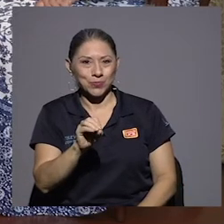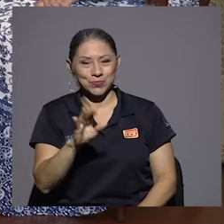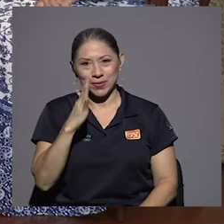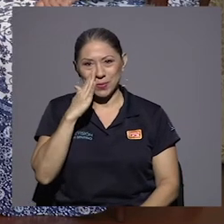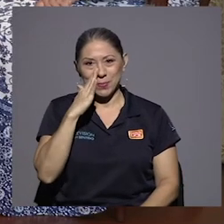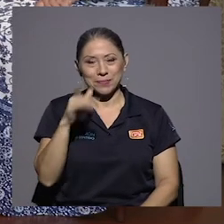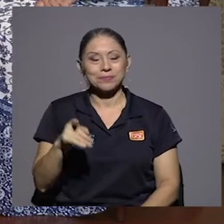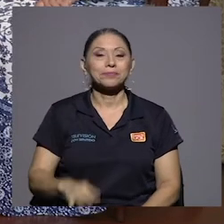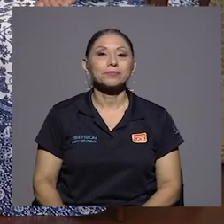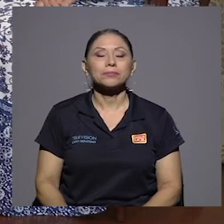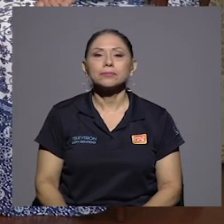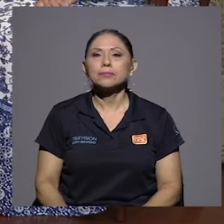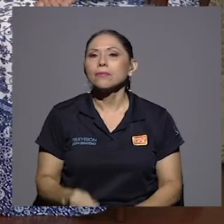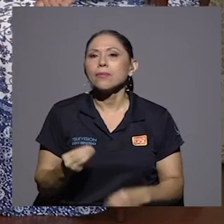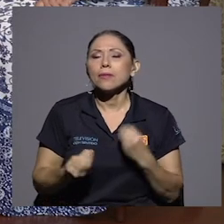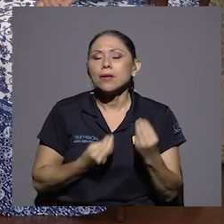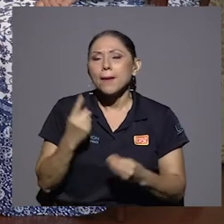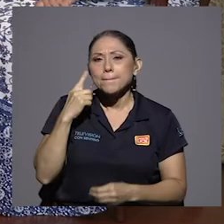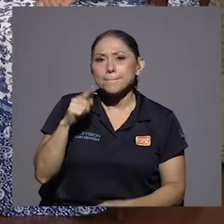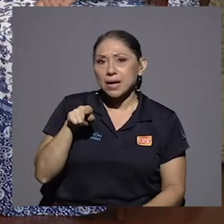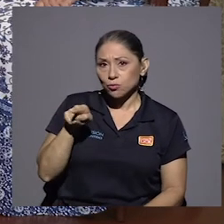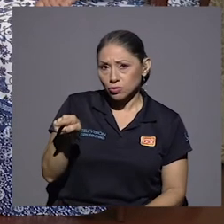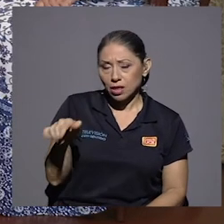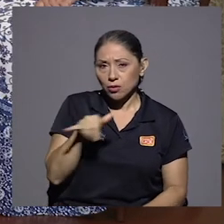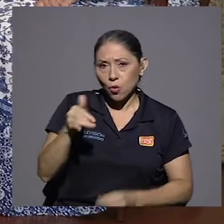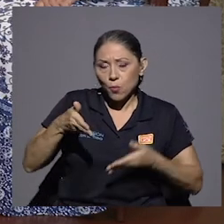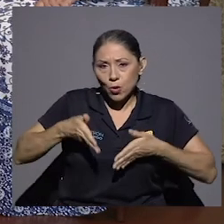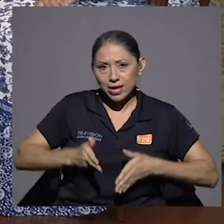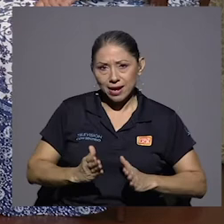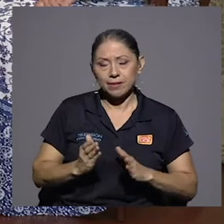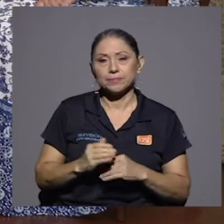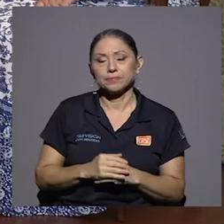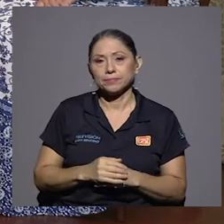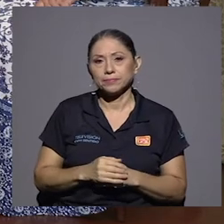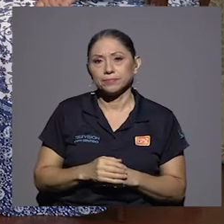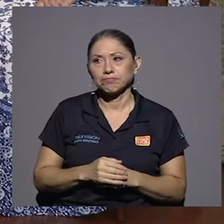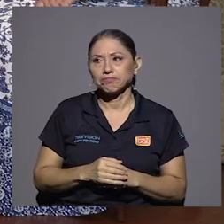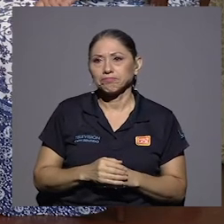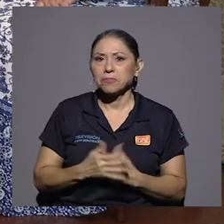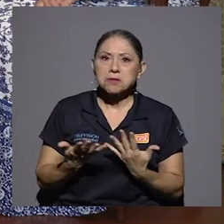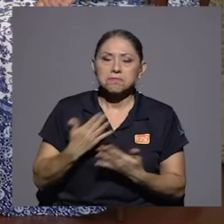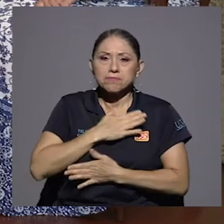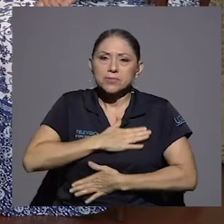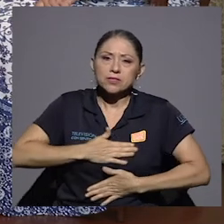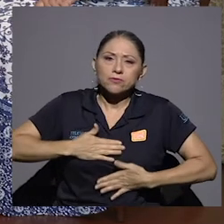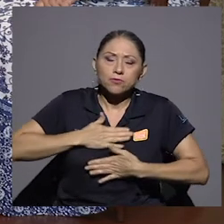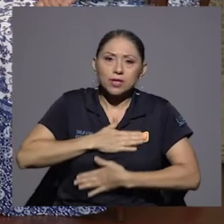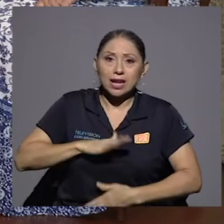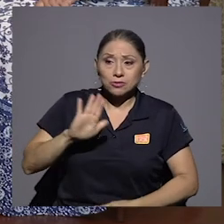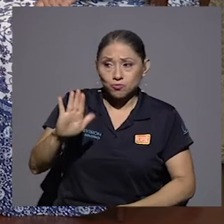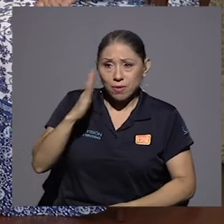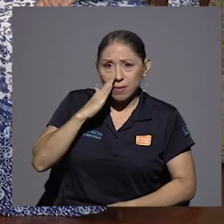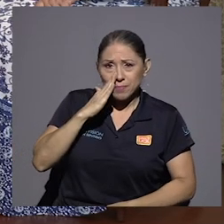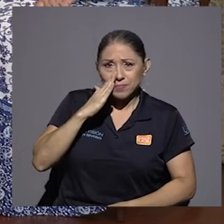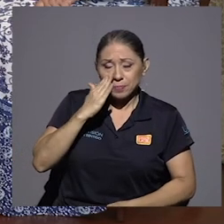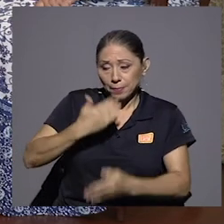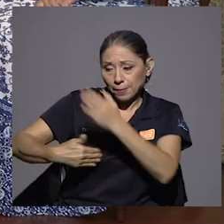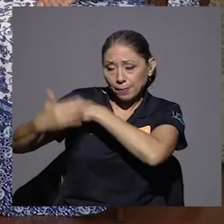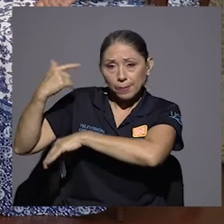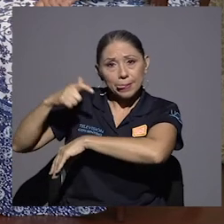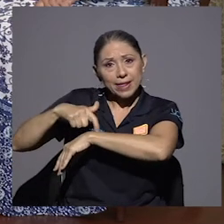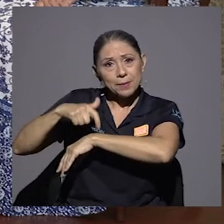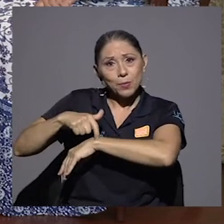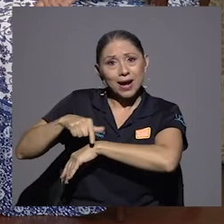cómo fue para usted como hija disfrutar a su mamá en esa época en la que ella decidió